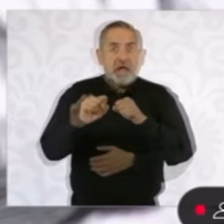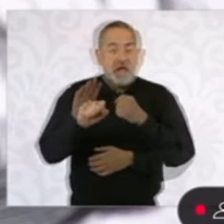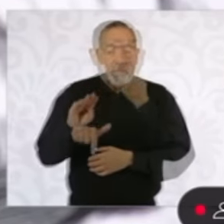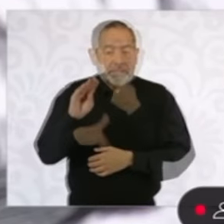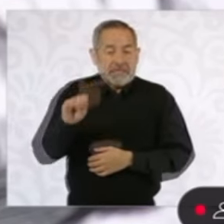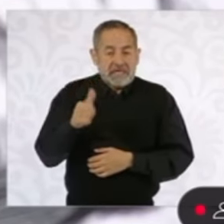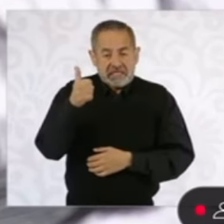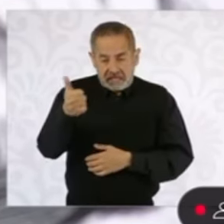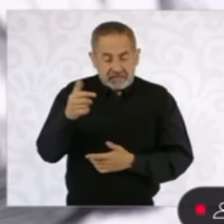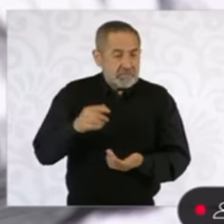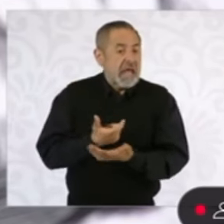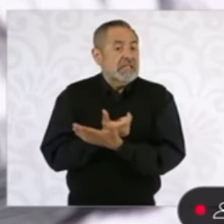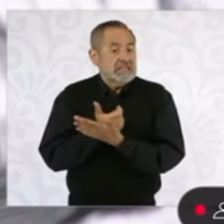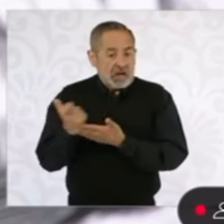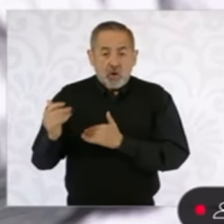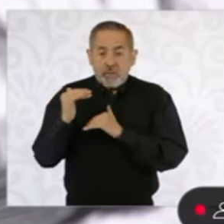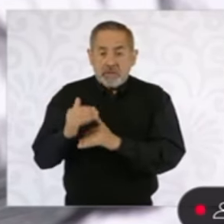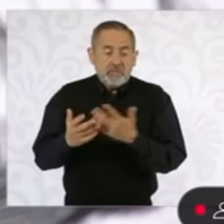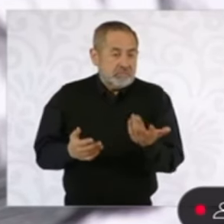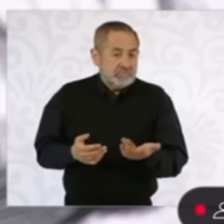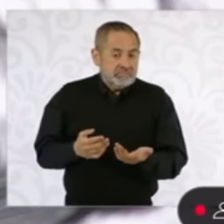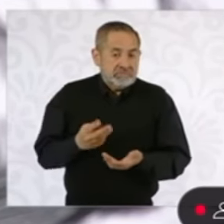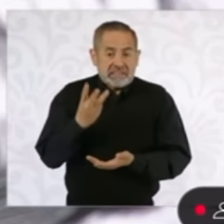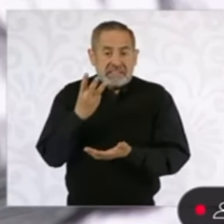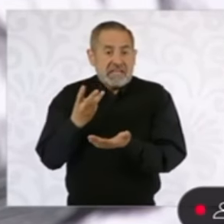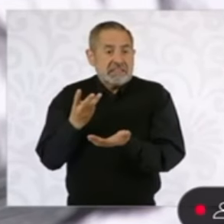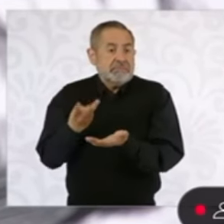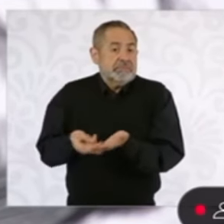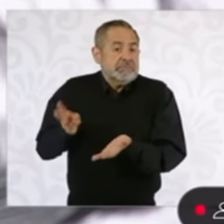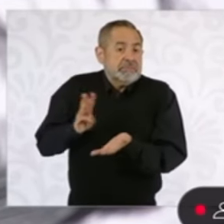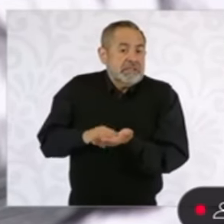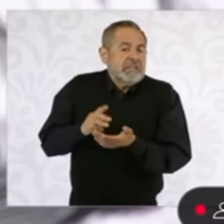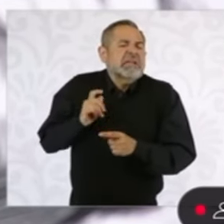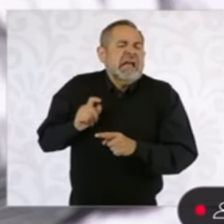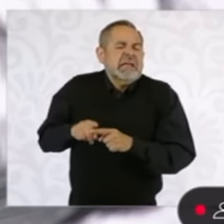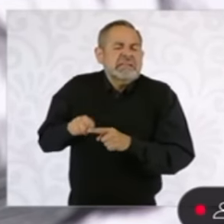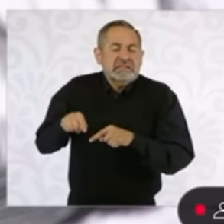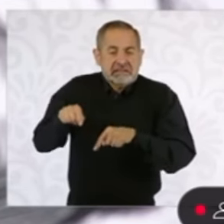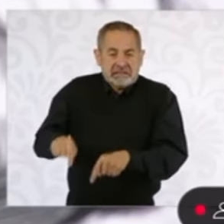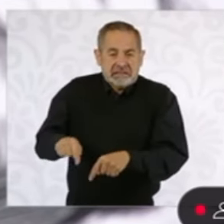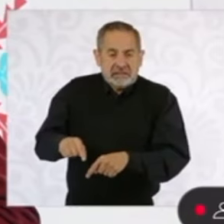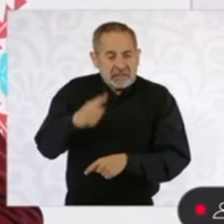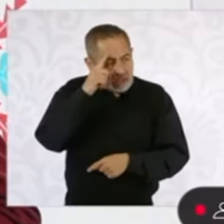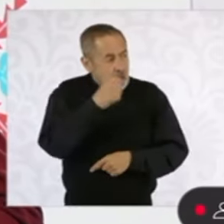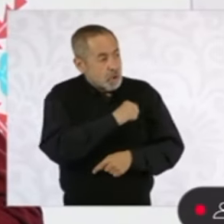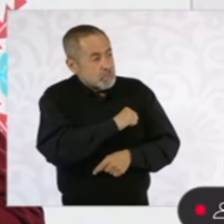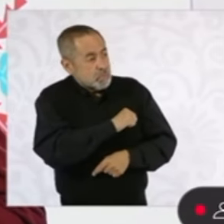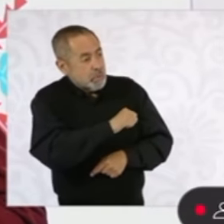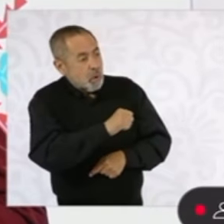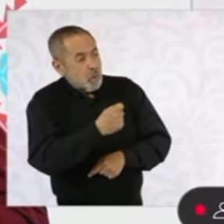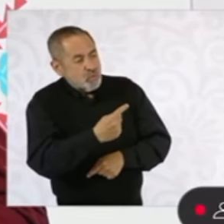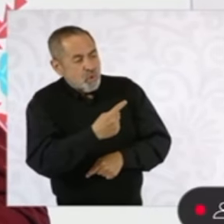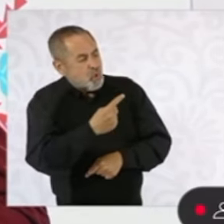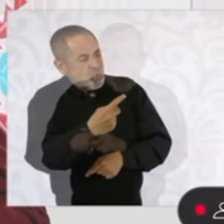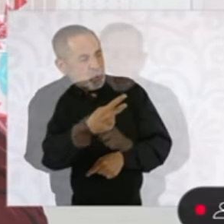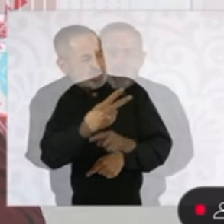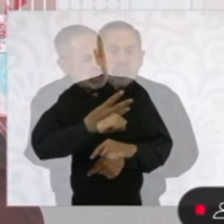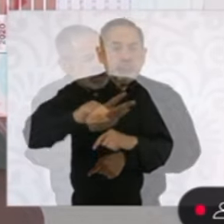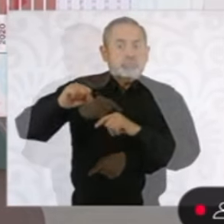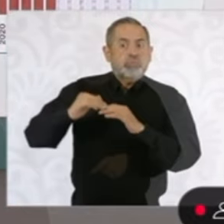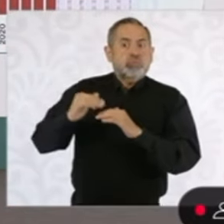pesos. Es más de tres veces lo que tenemos estimado para la inflación el próximo año